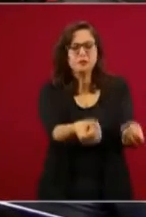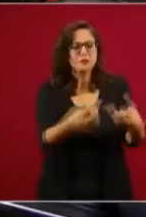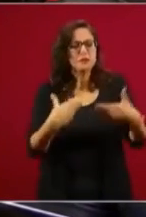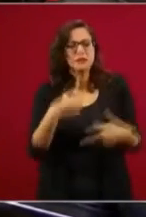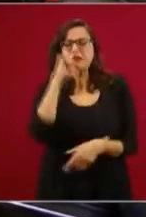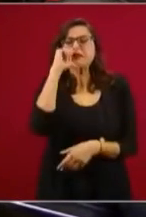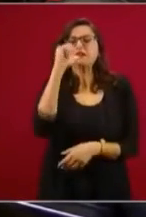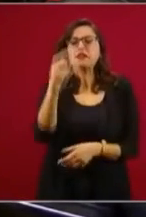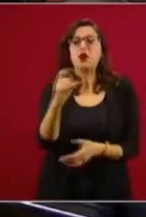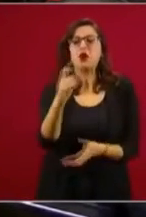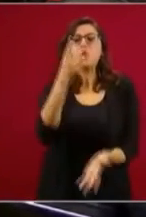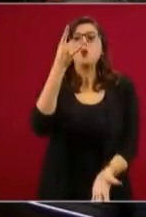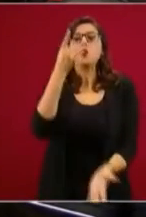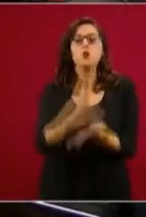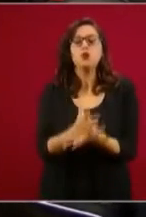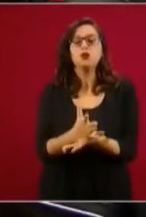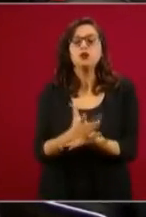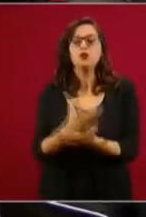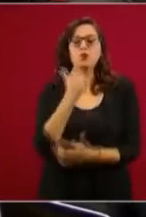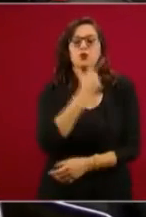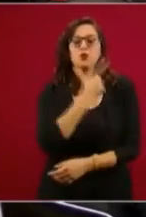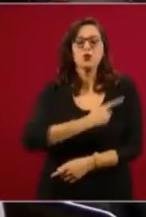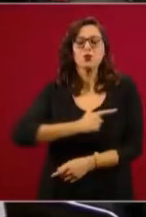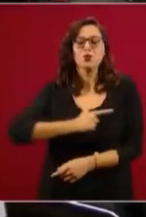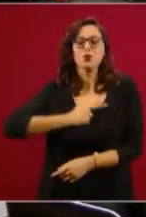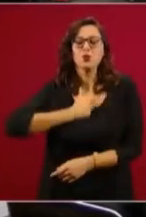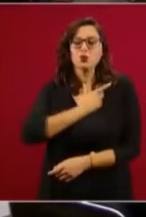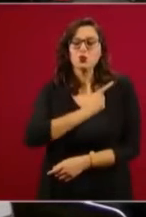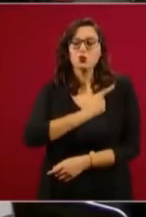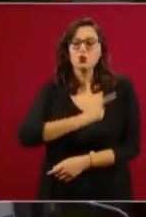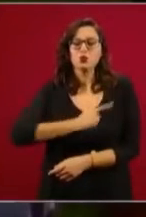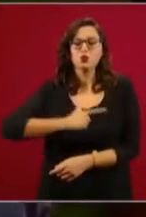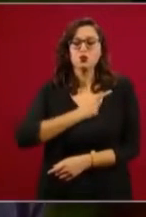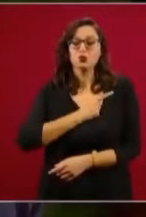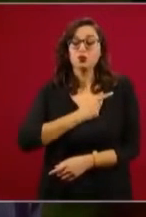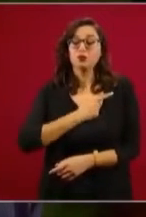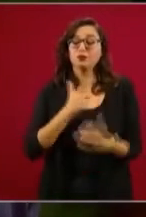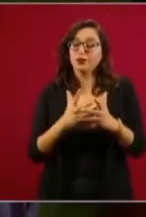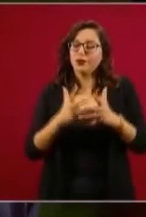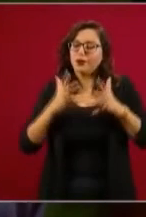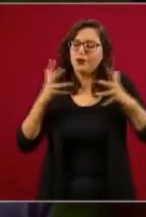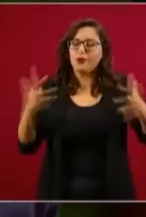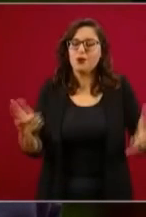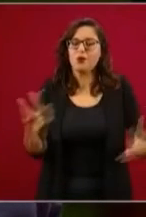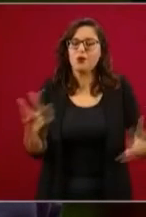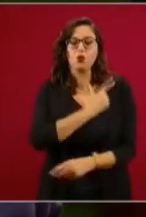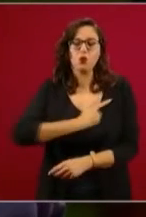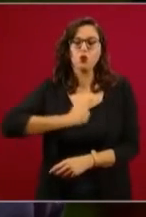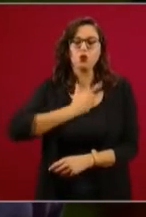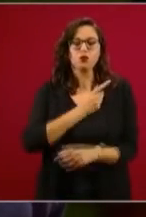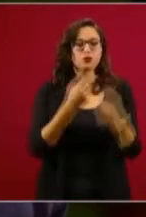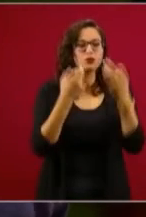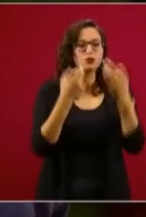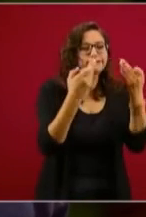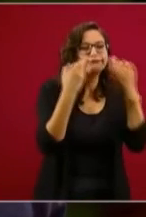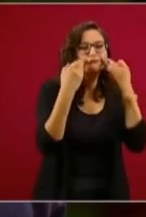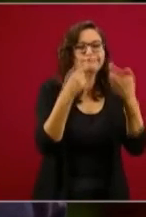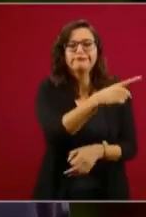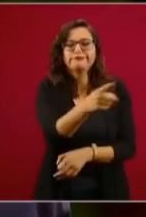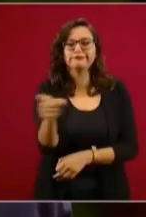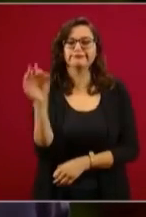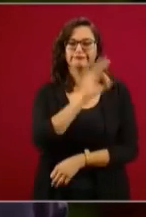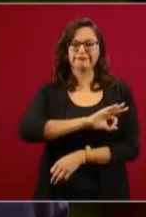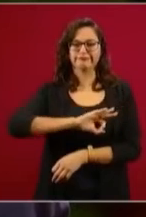solamente una frase más del presidente que tal vez ni siquiera es la que quiso decir. Me